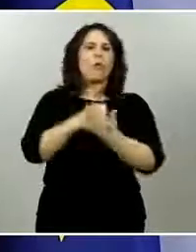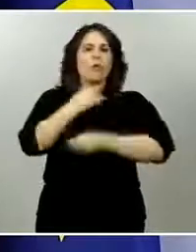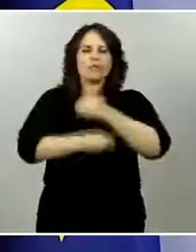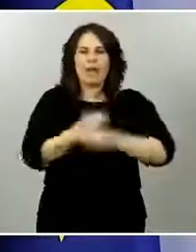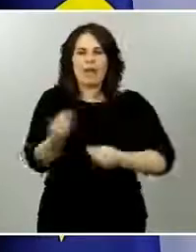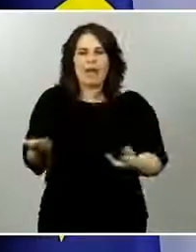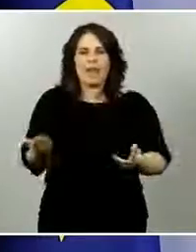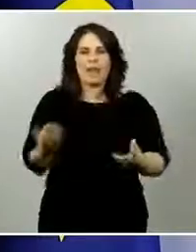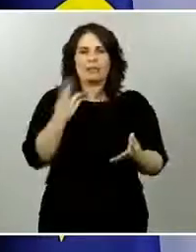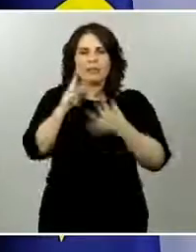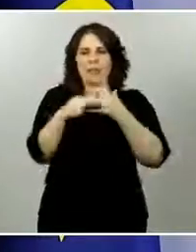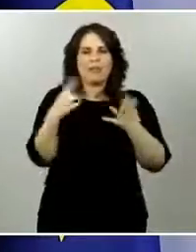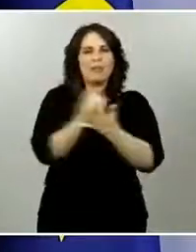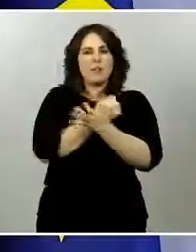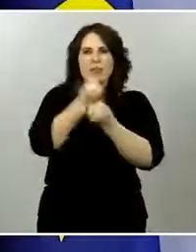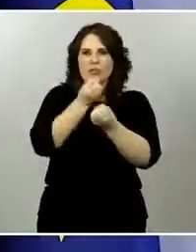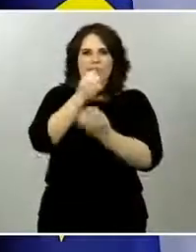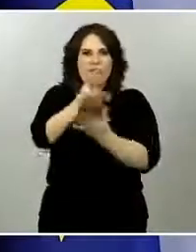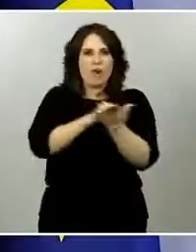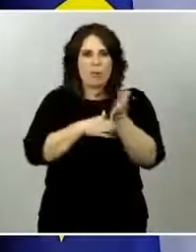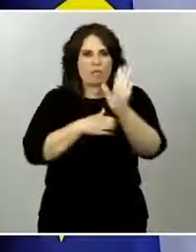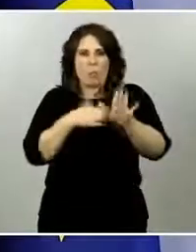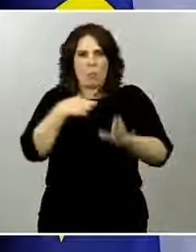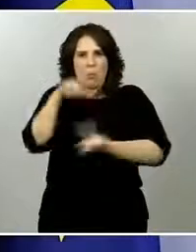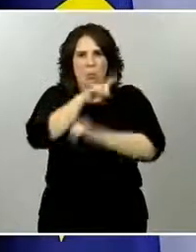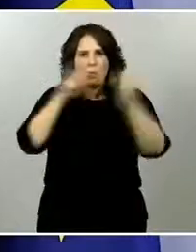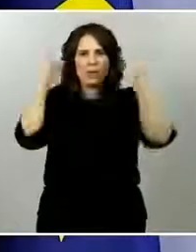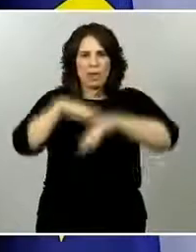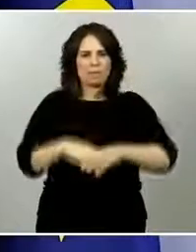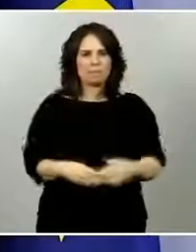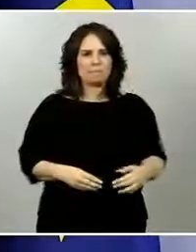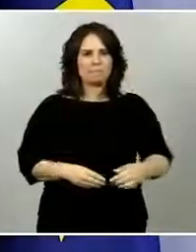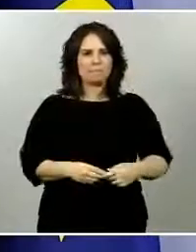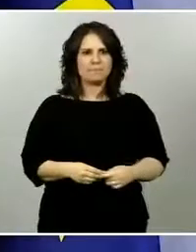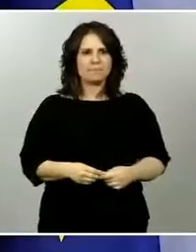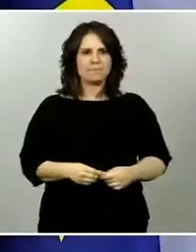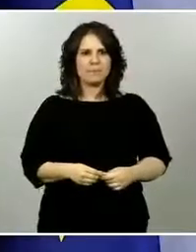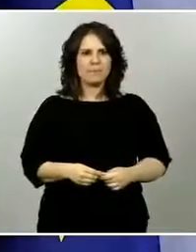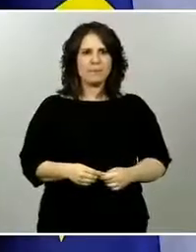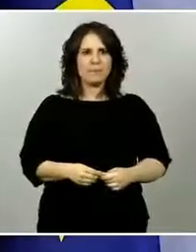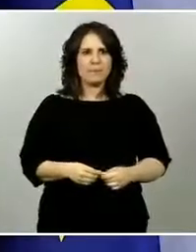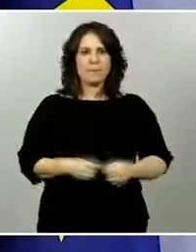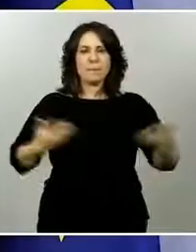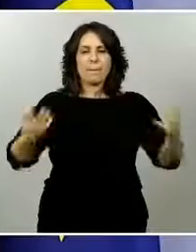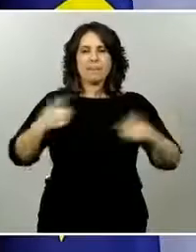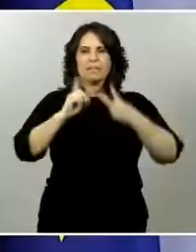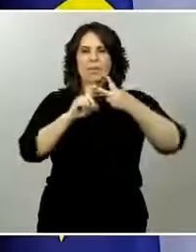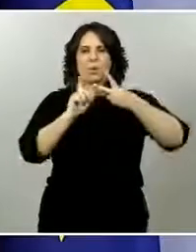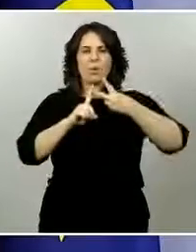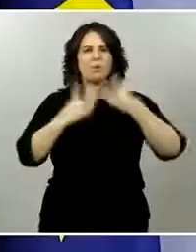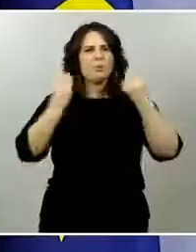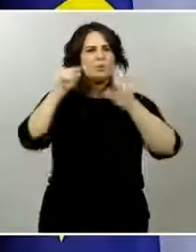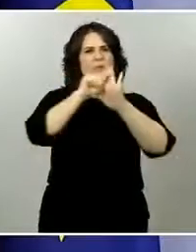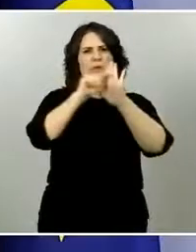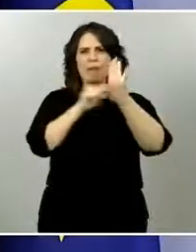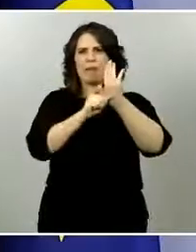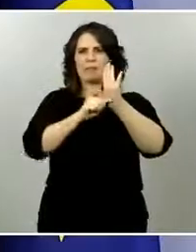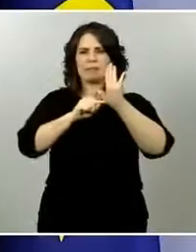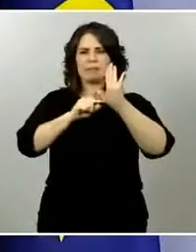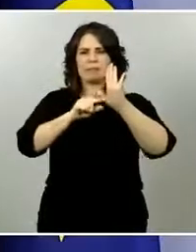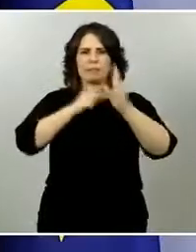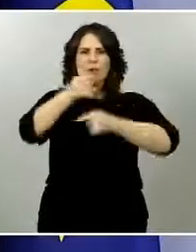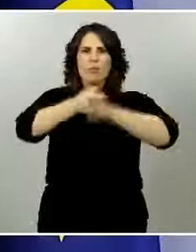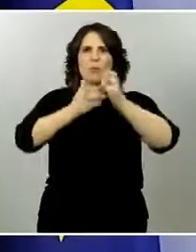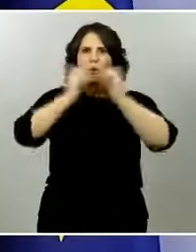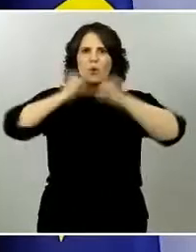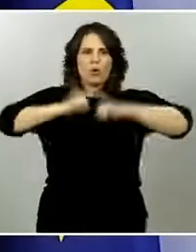son las personas que hacen estos informes y el procedimiento es claro, nitido y transparente y evidentemente nos atendremos a todo lo que disponga la ley respecto a la transparencia de todos los